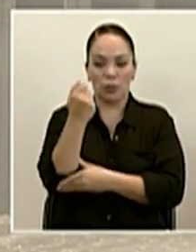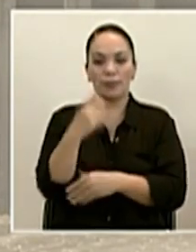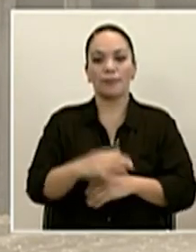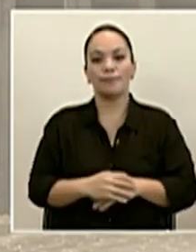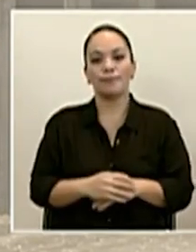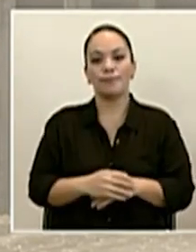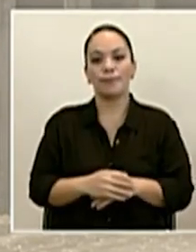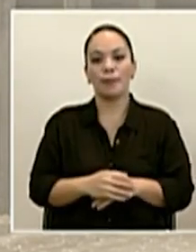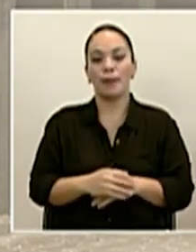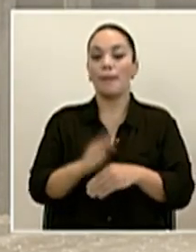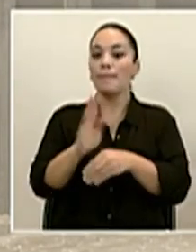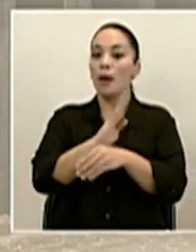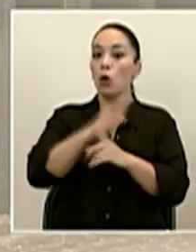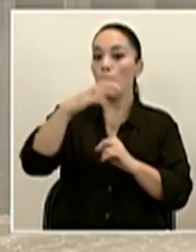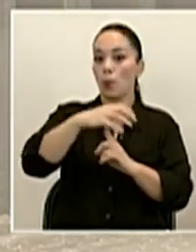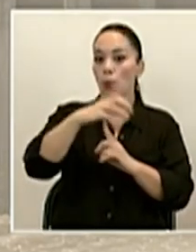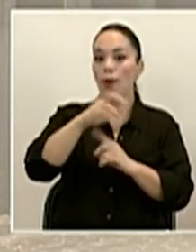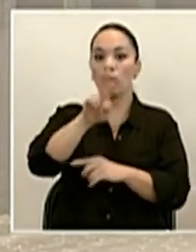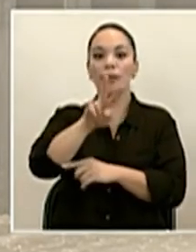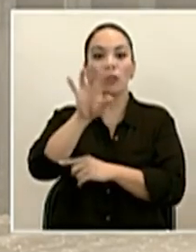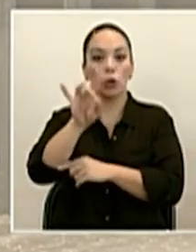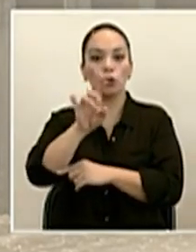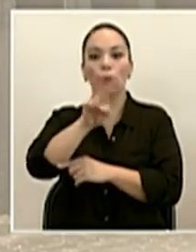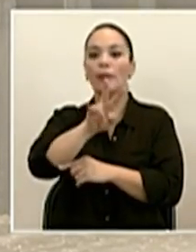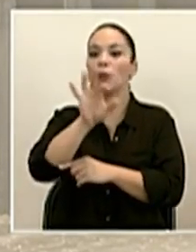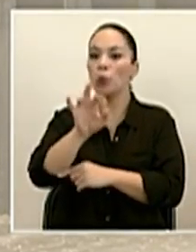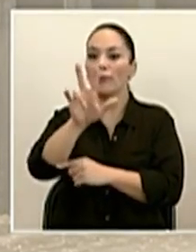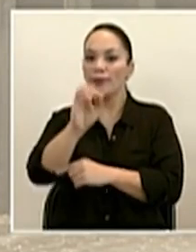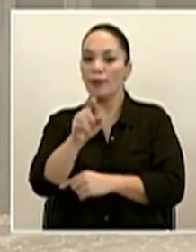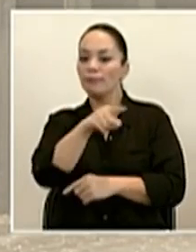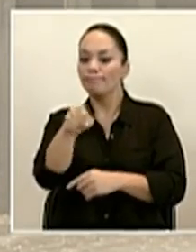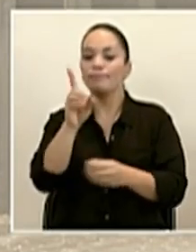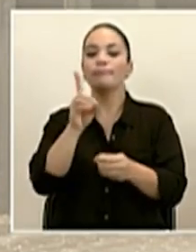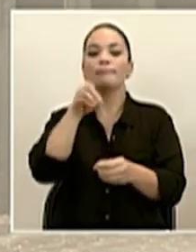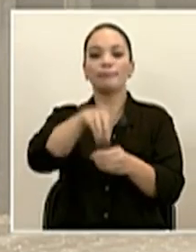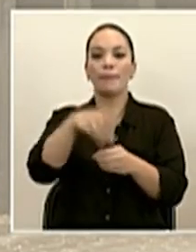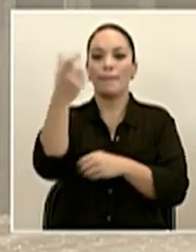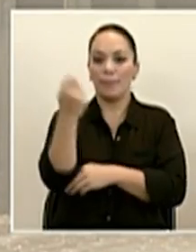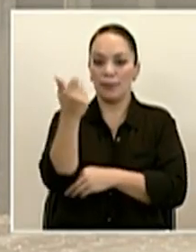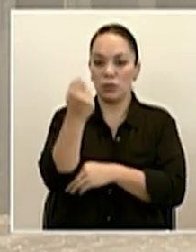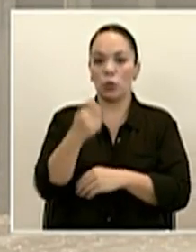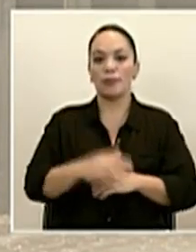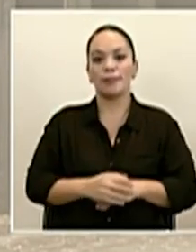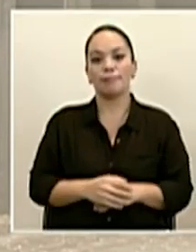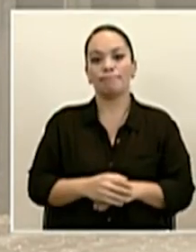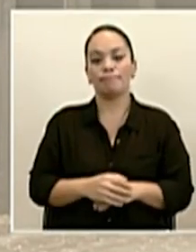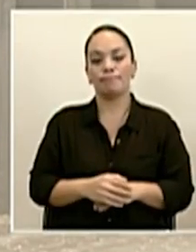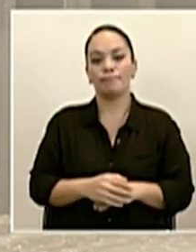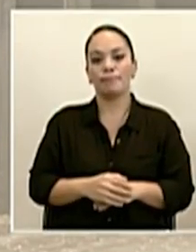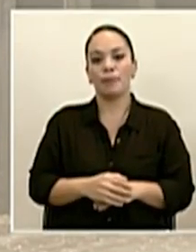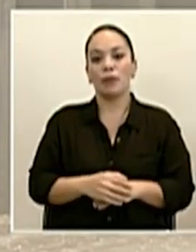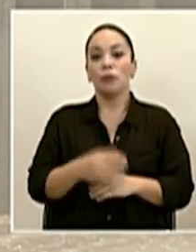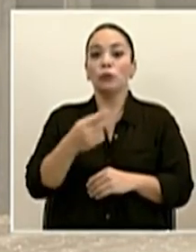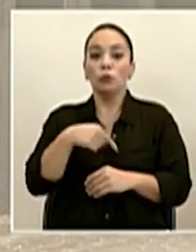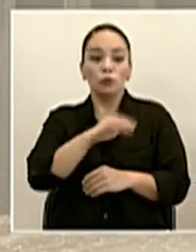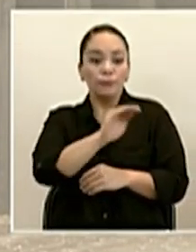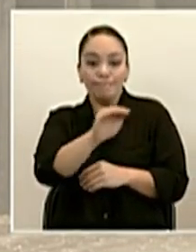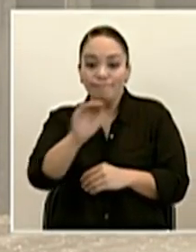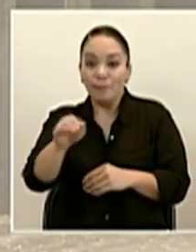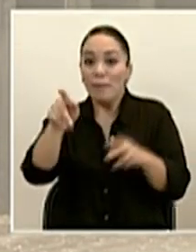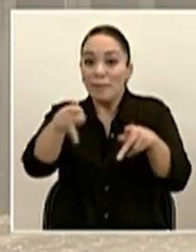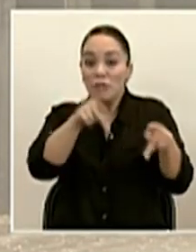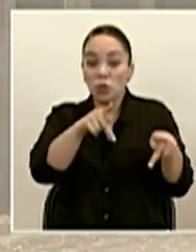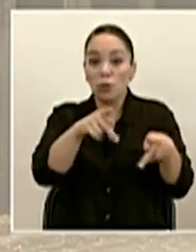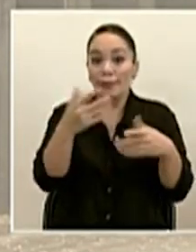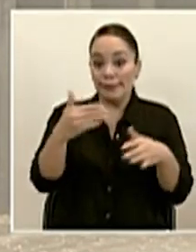Por lo menos el Banco Popular, el día 28, 29 y 30, estará depositando las pensiones. El llamado es a las personas pensionadas a